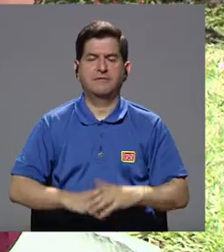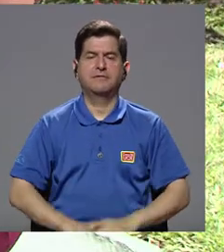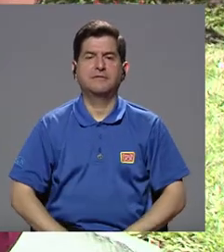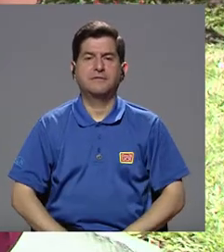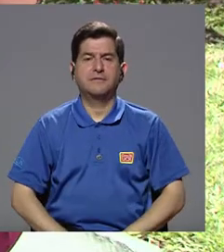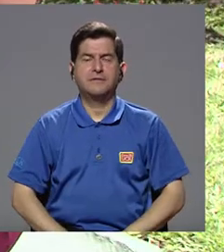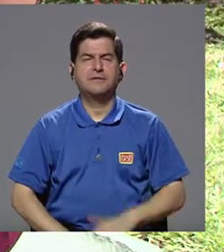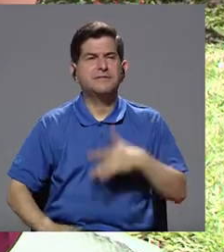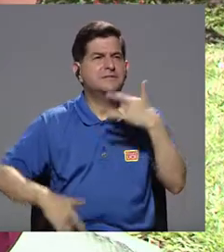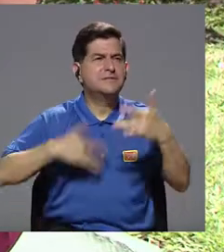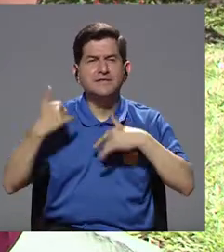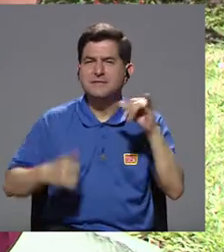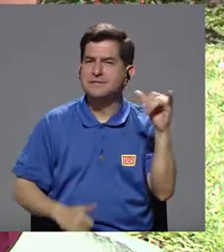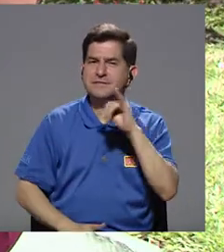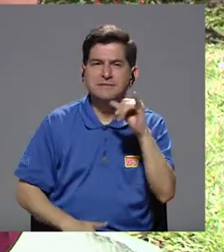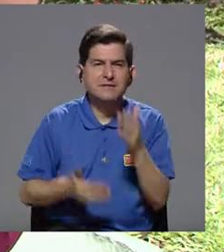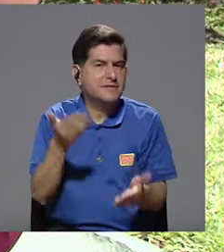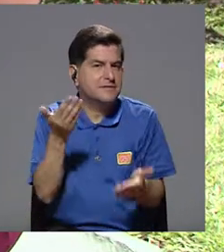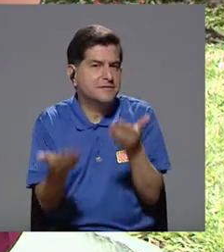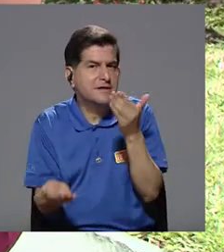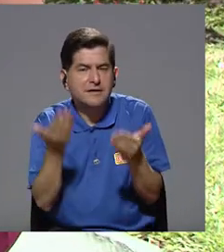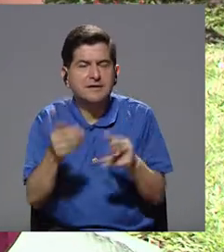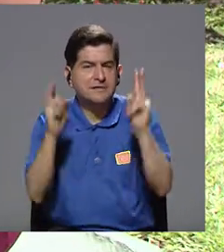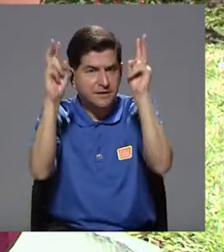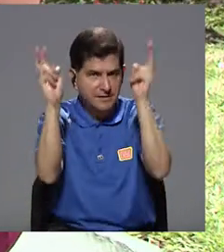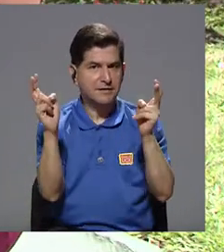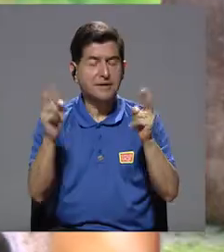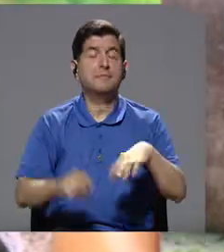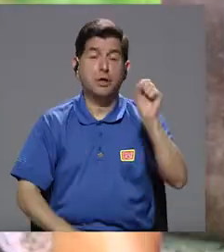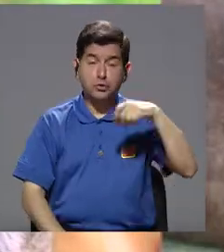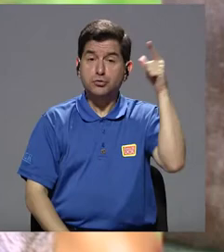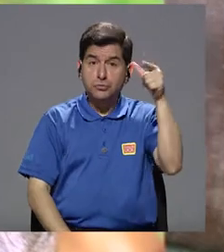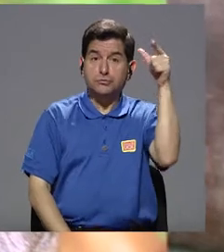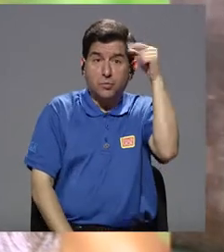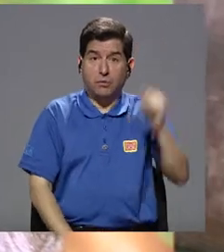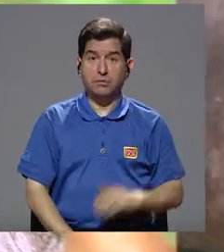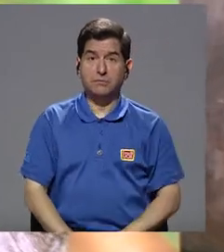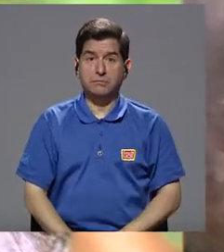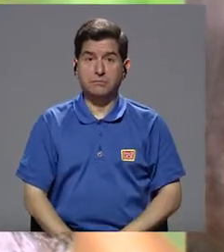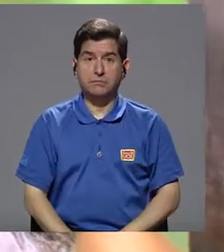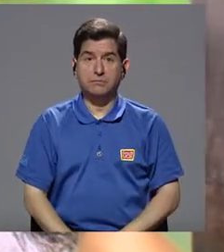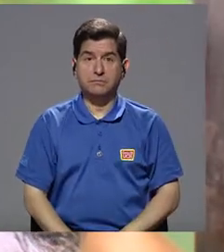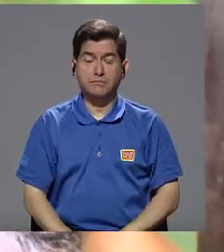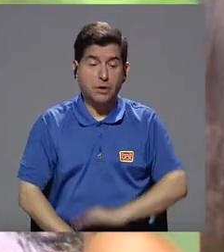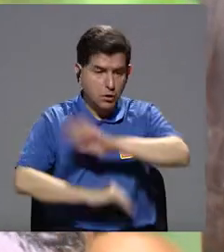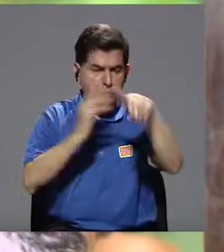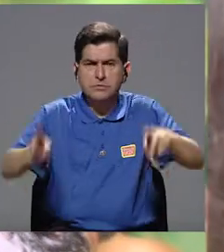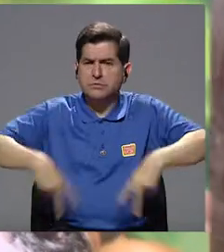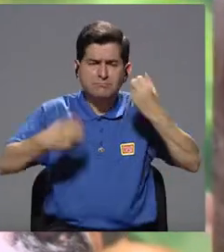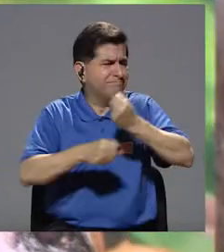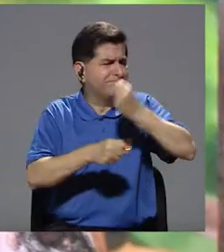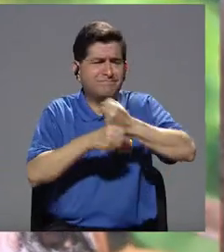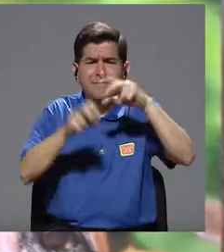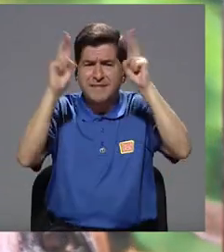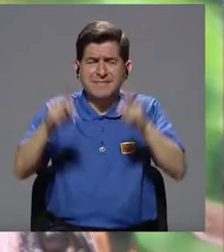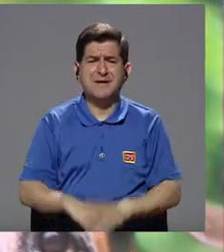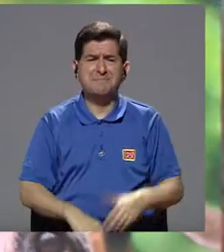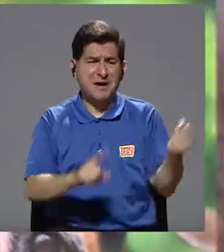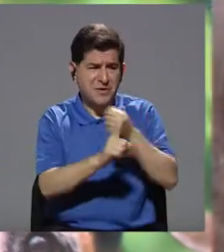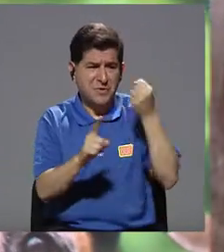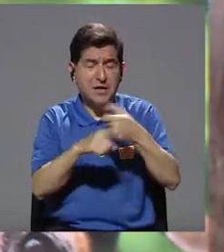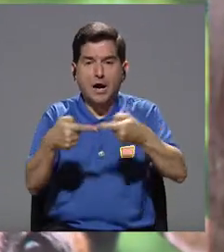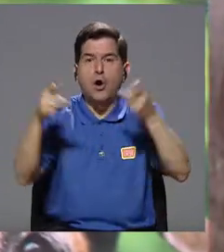pronto para sensibilizar un poco también, ¿verdad? Cerca del tema. Por supuesto, porque ellos toda su vida han trabajado en temas de